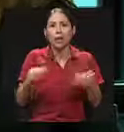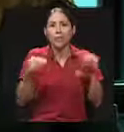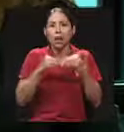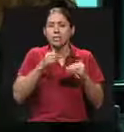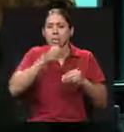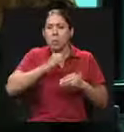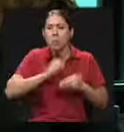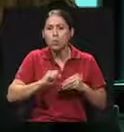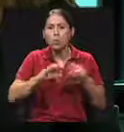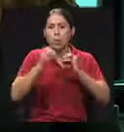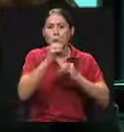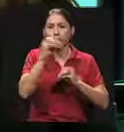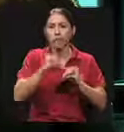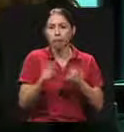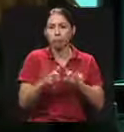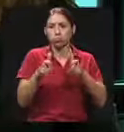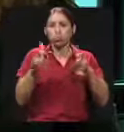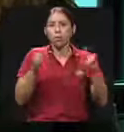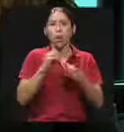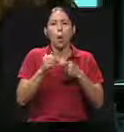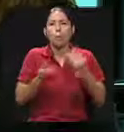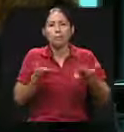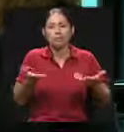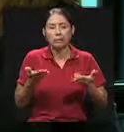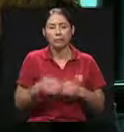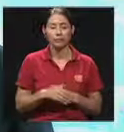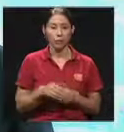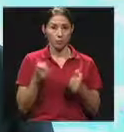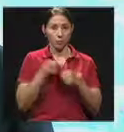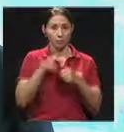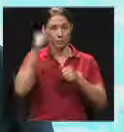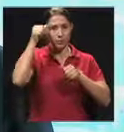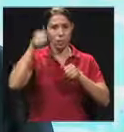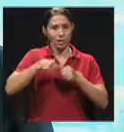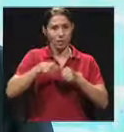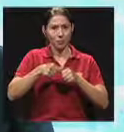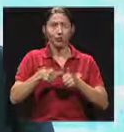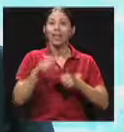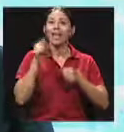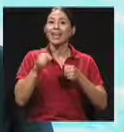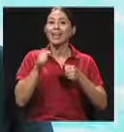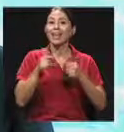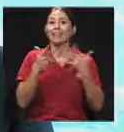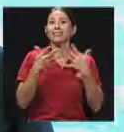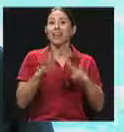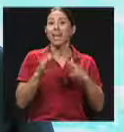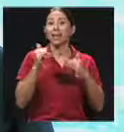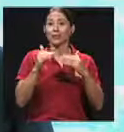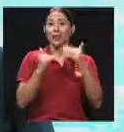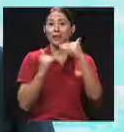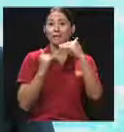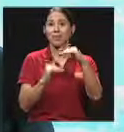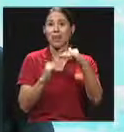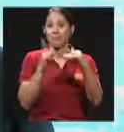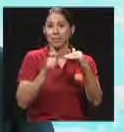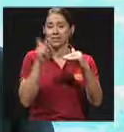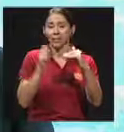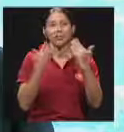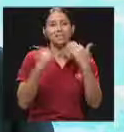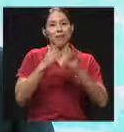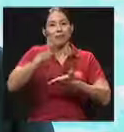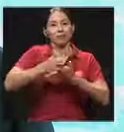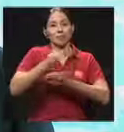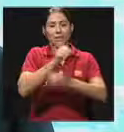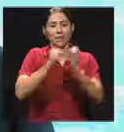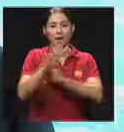o qué otras medidas también están considerando tomar. Bueno, en primera instancia, recordemos que la medida fue detenida por la Sala Constitucional a raíz de